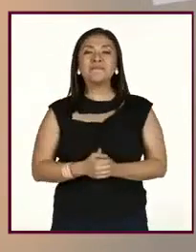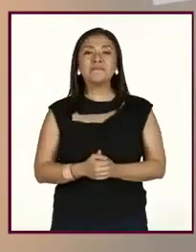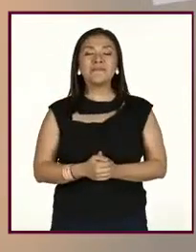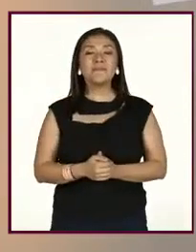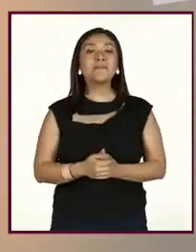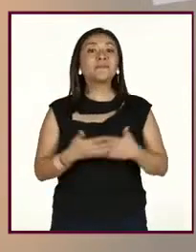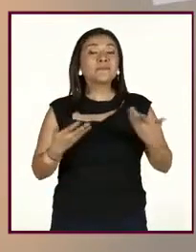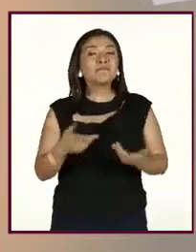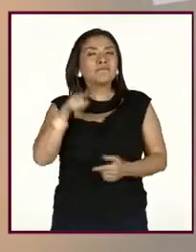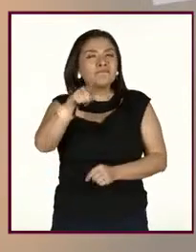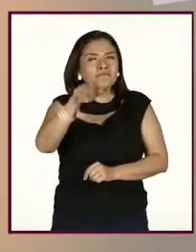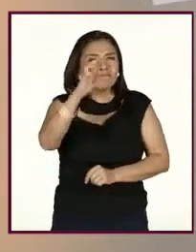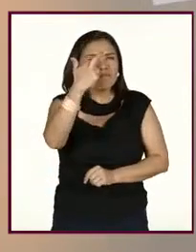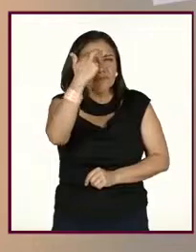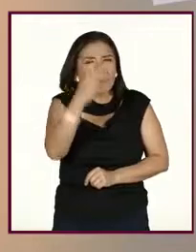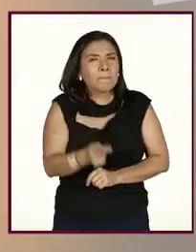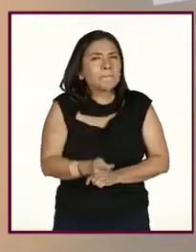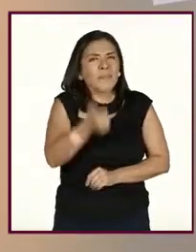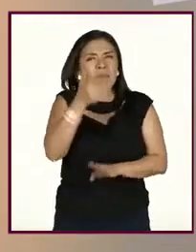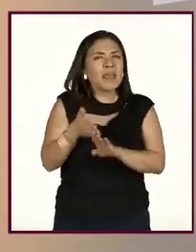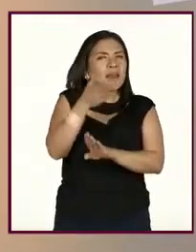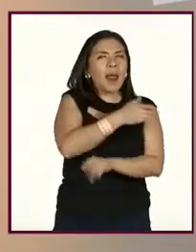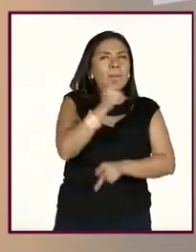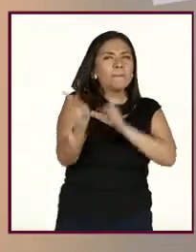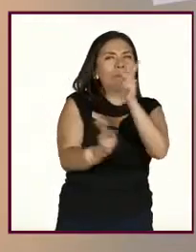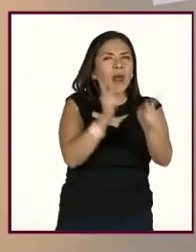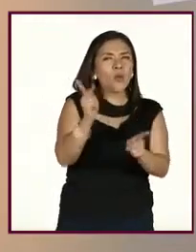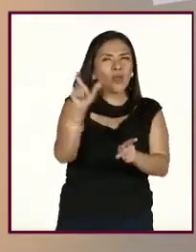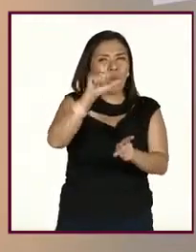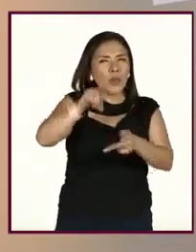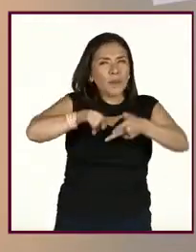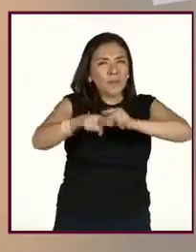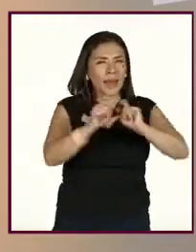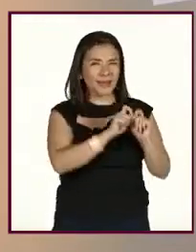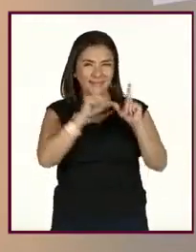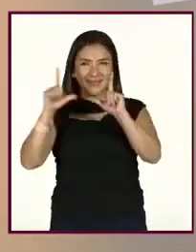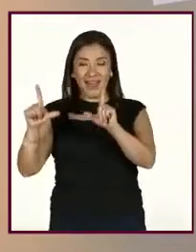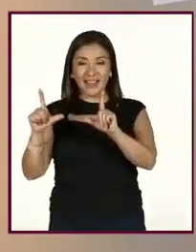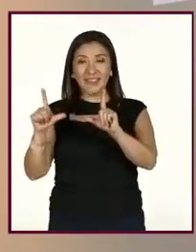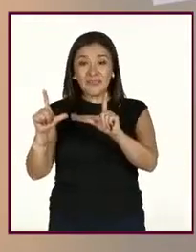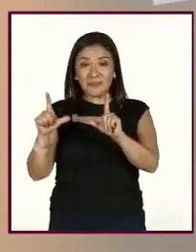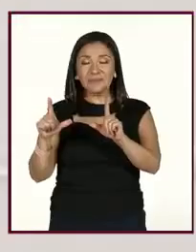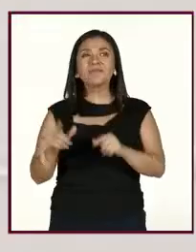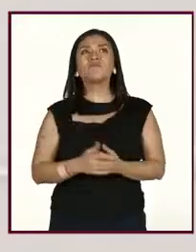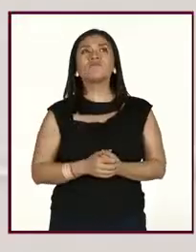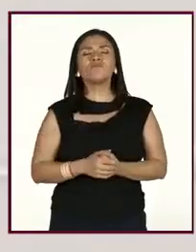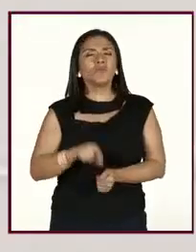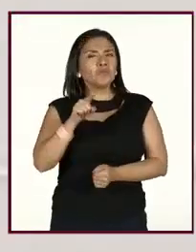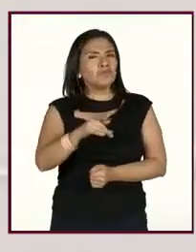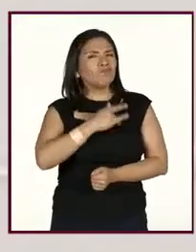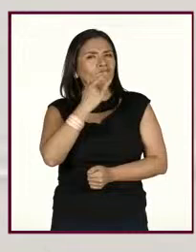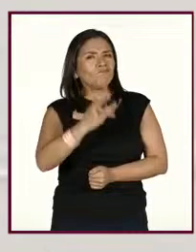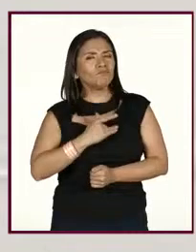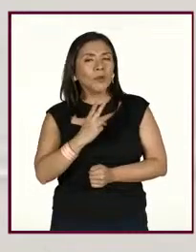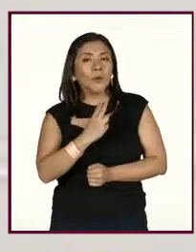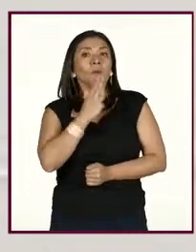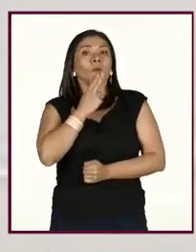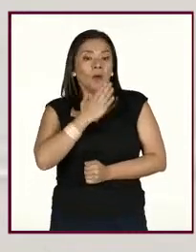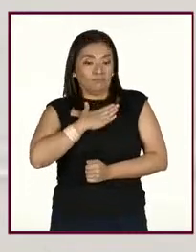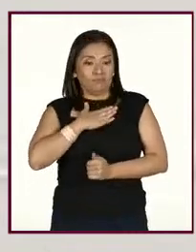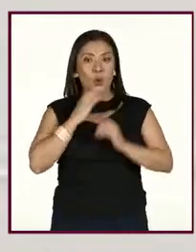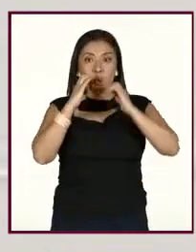Y recuerdan la pregunta que presentamos al inicio del programa, ¿qué importancia le das al autocuidado?